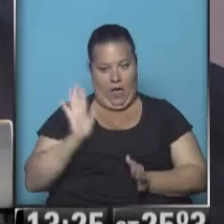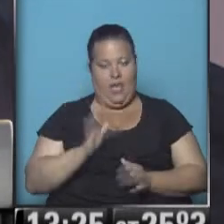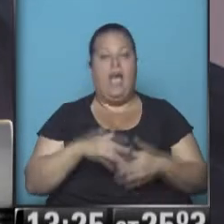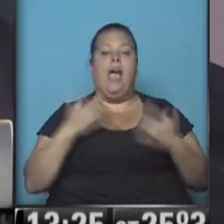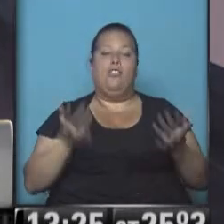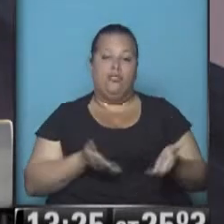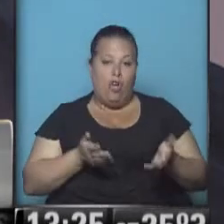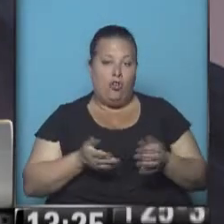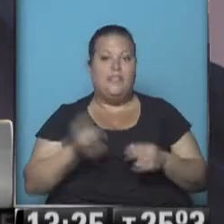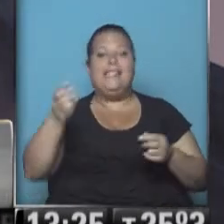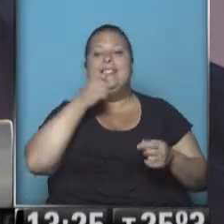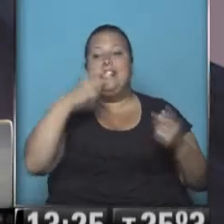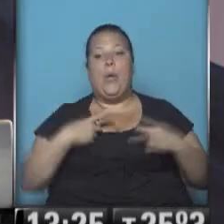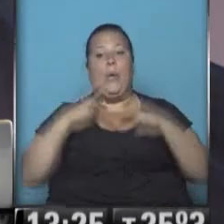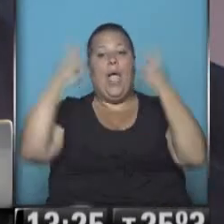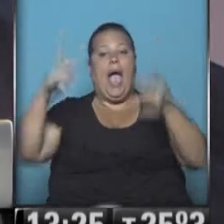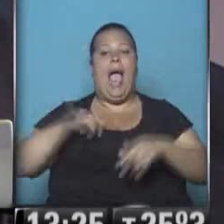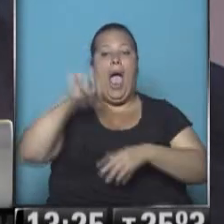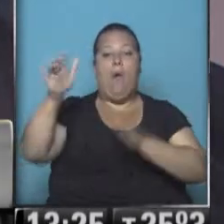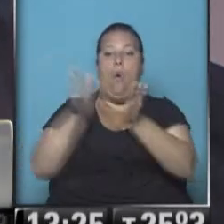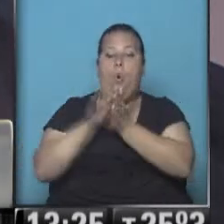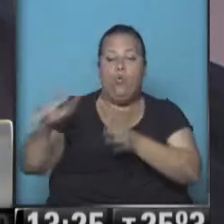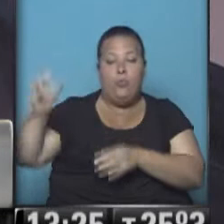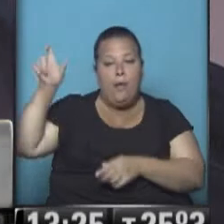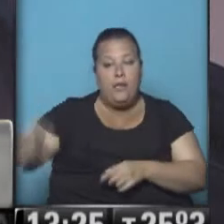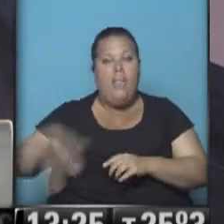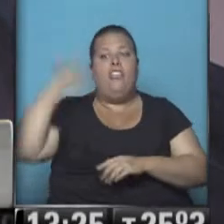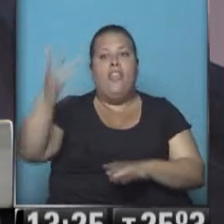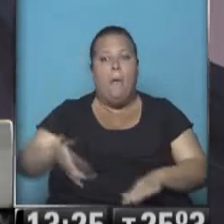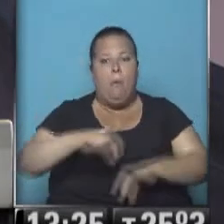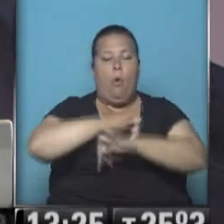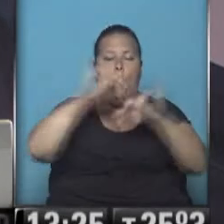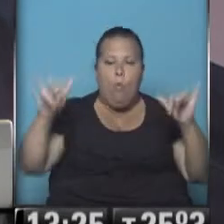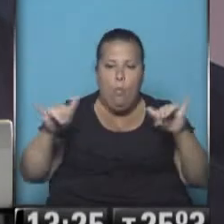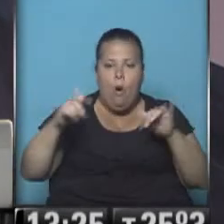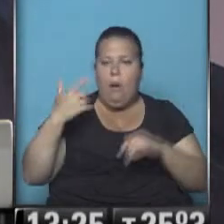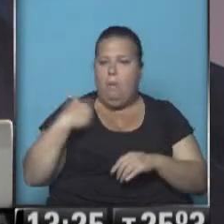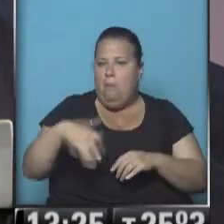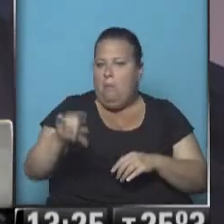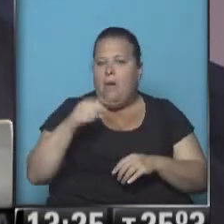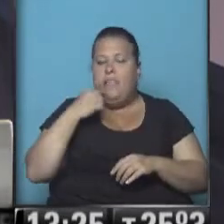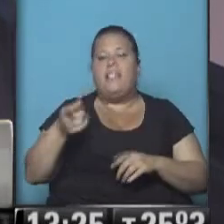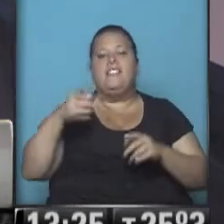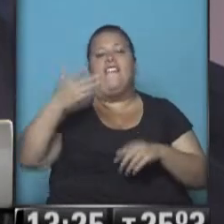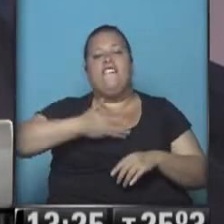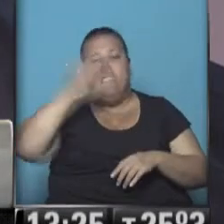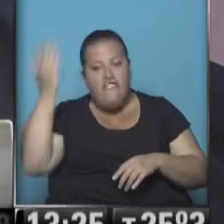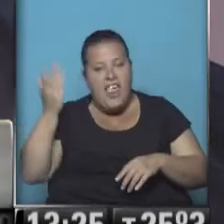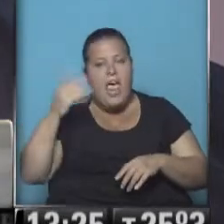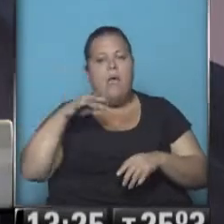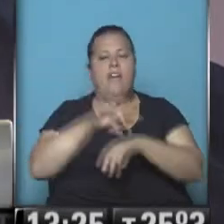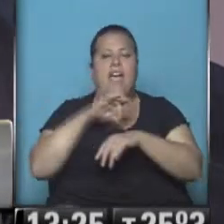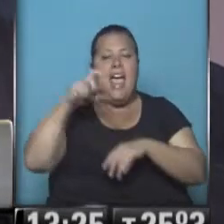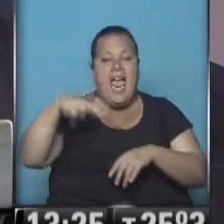Entonces, si viajé en el avión con una persona que luego dijeron a los pocos días que empezó con fiebre y con síntomas de ébola,